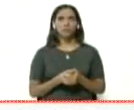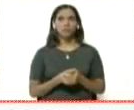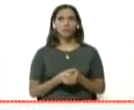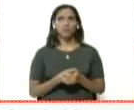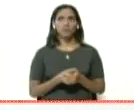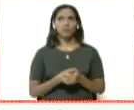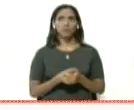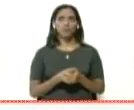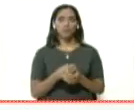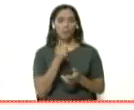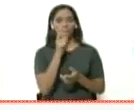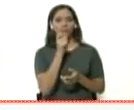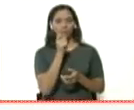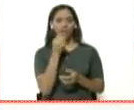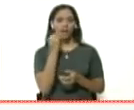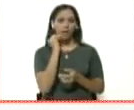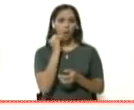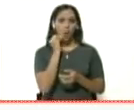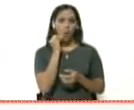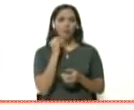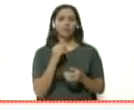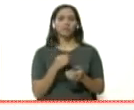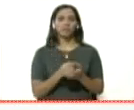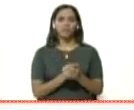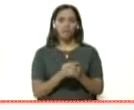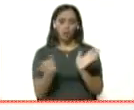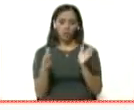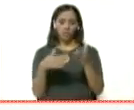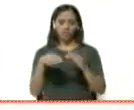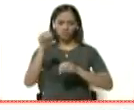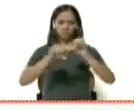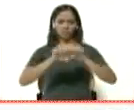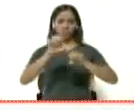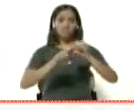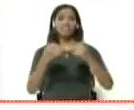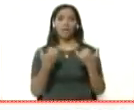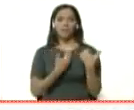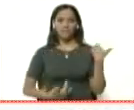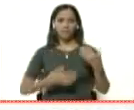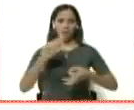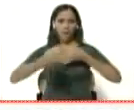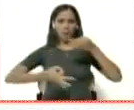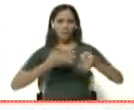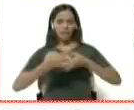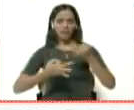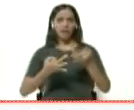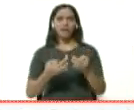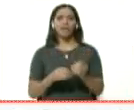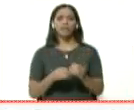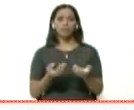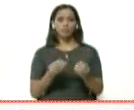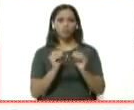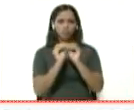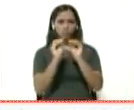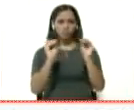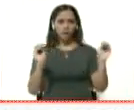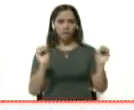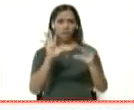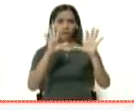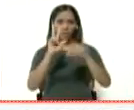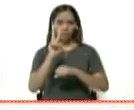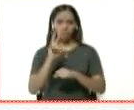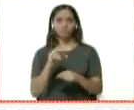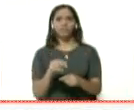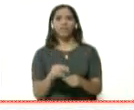Sí, preguntaba la joven de los kits diagnósticos. Ya el presidente lo explicaba en su alocución de mediodía. Los kits